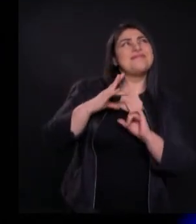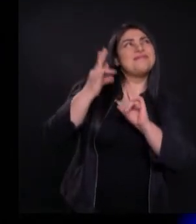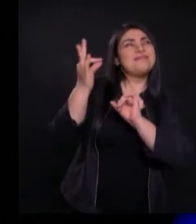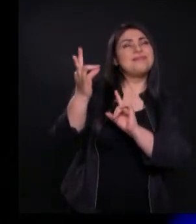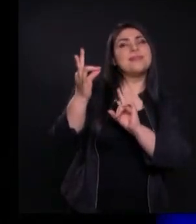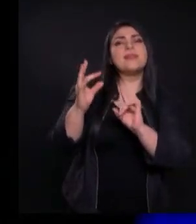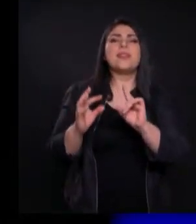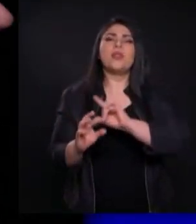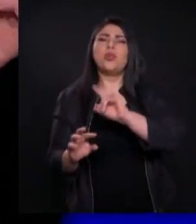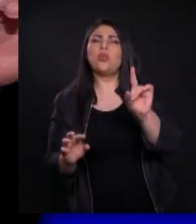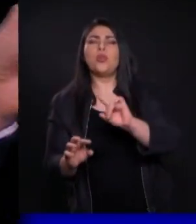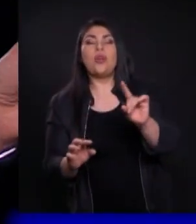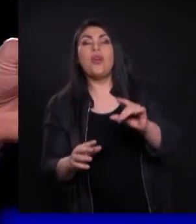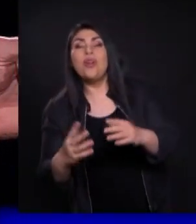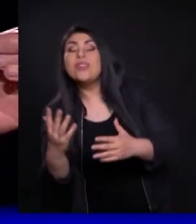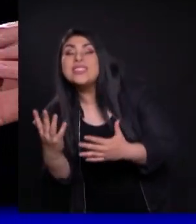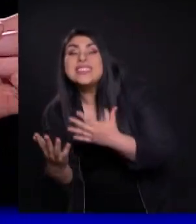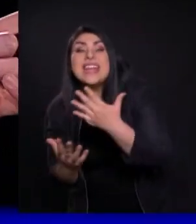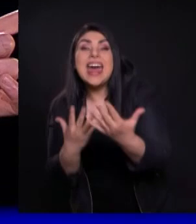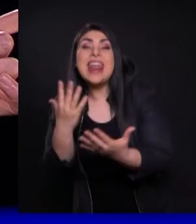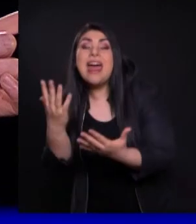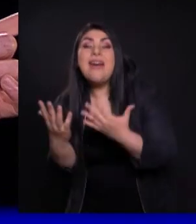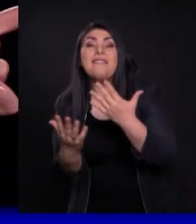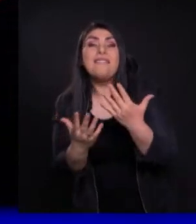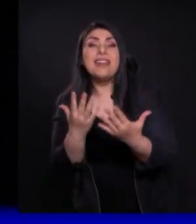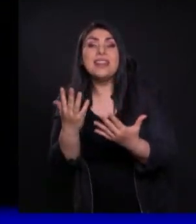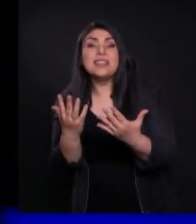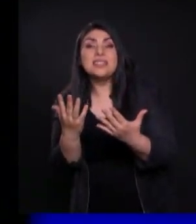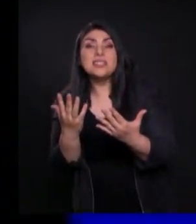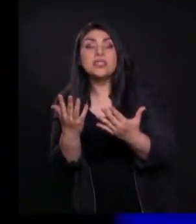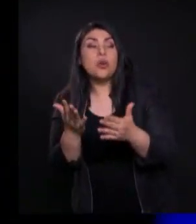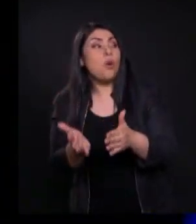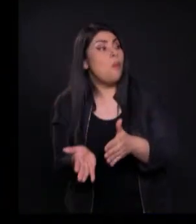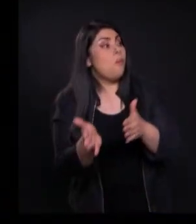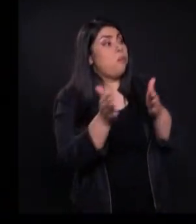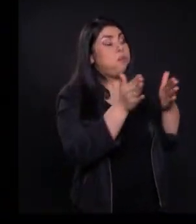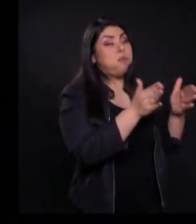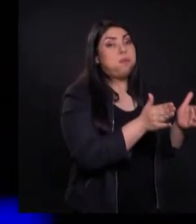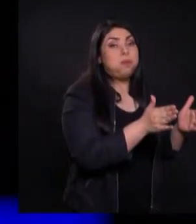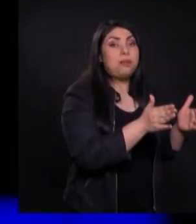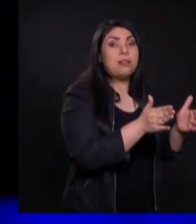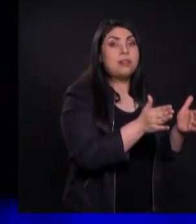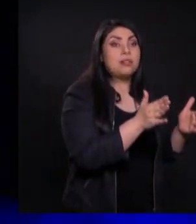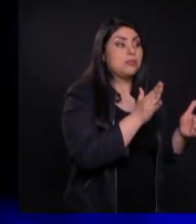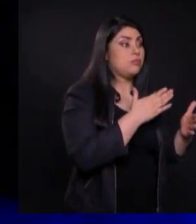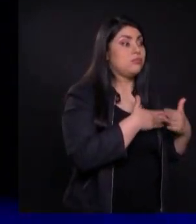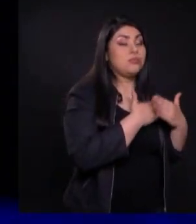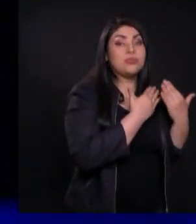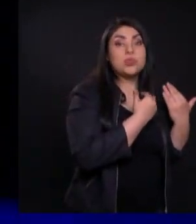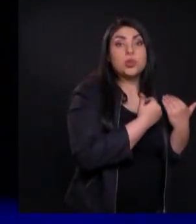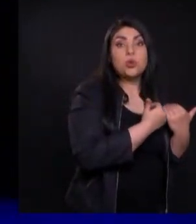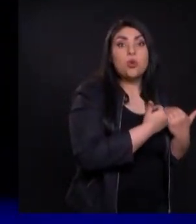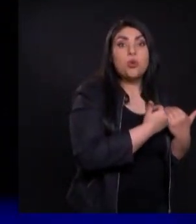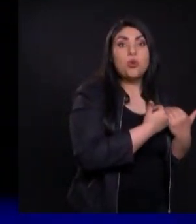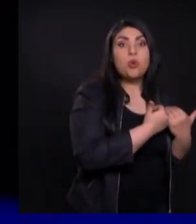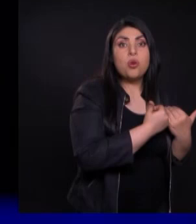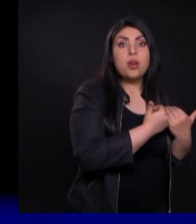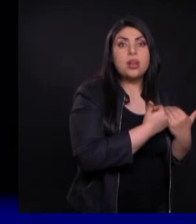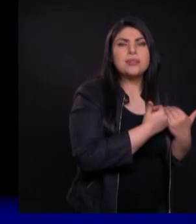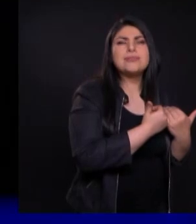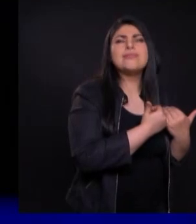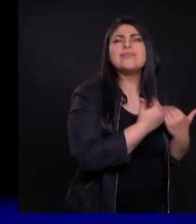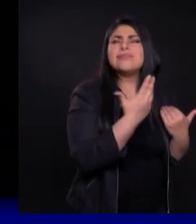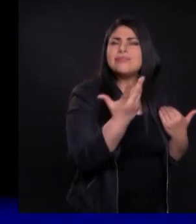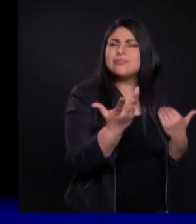El servicio traerá como bendición muchas cosas a tu vida Pero tu corazón debe ser con ese espíritu